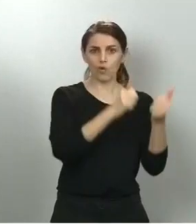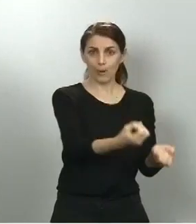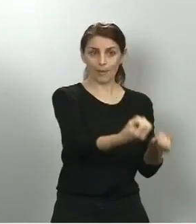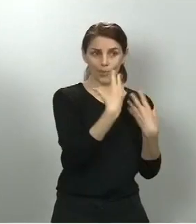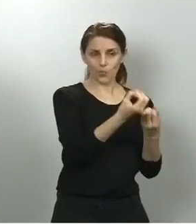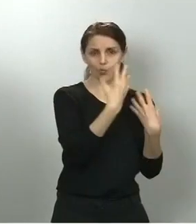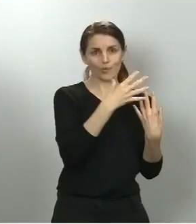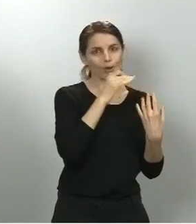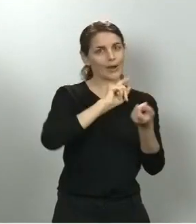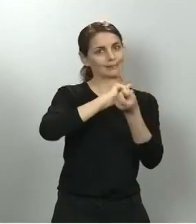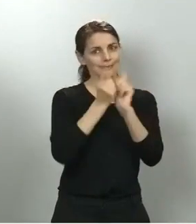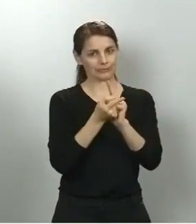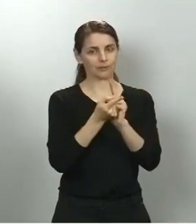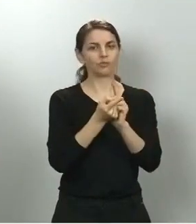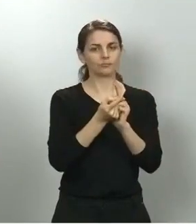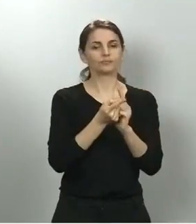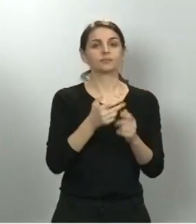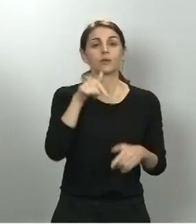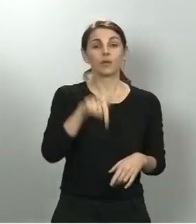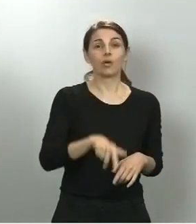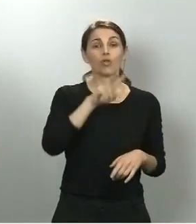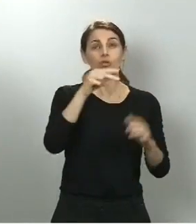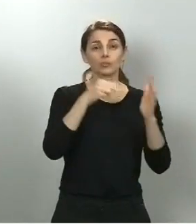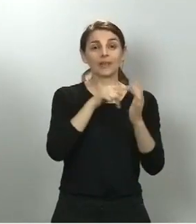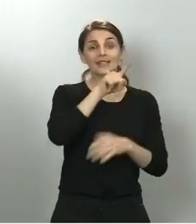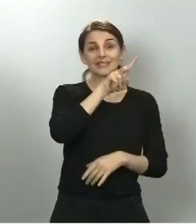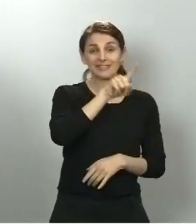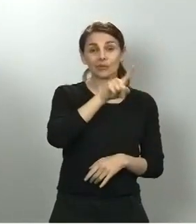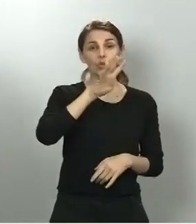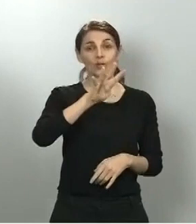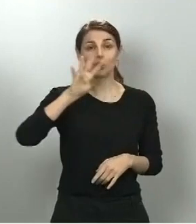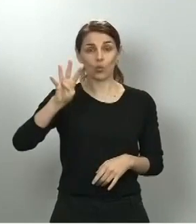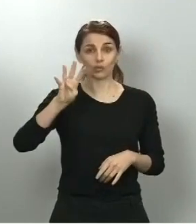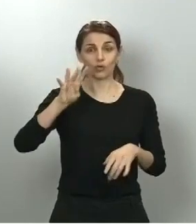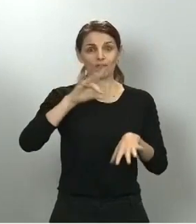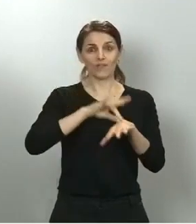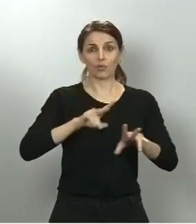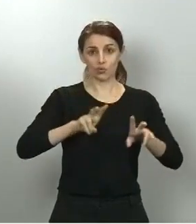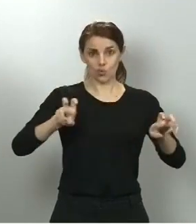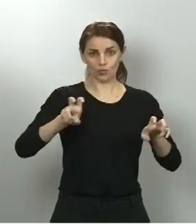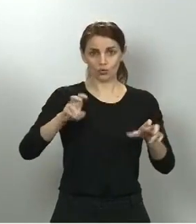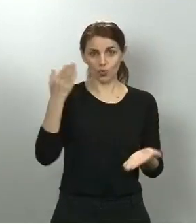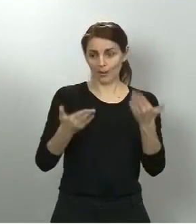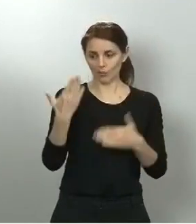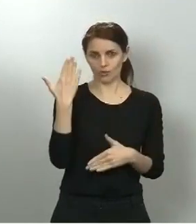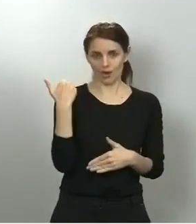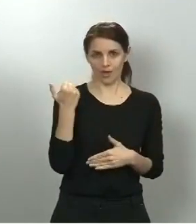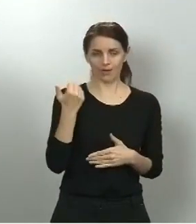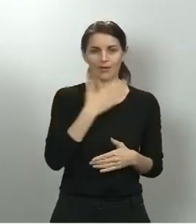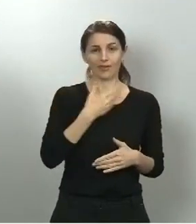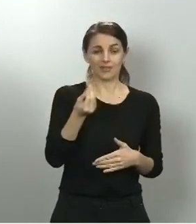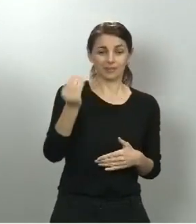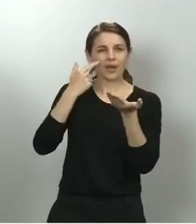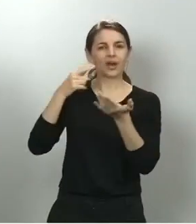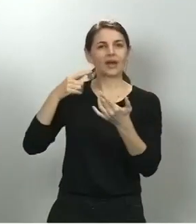Hoy día tenemos 2.144 casos nuevos respecto al día anterior, lo que supone un incremento de un